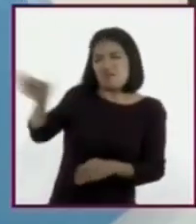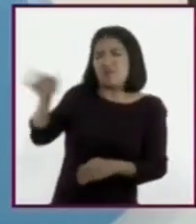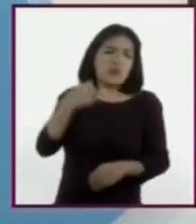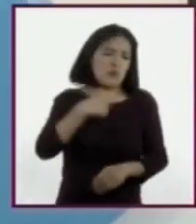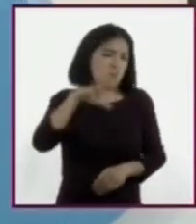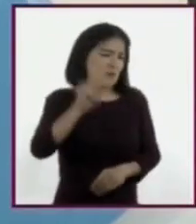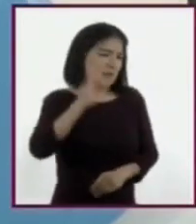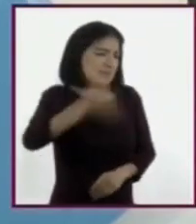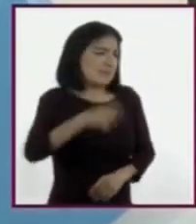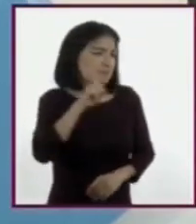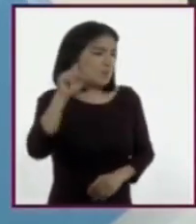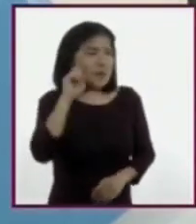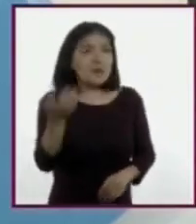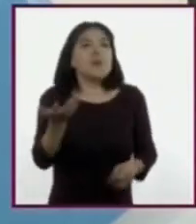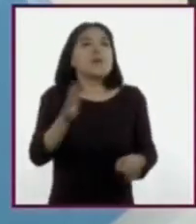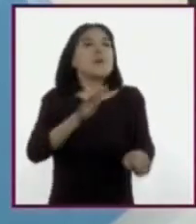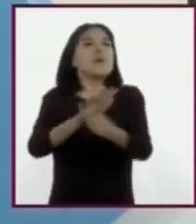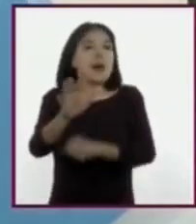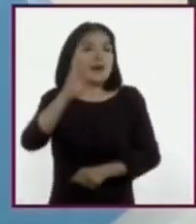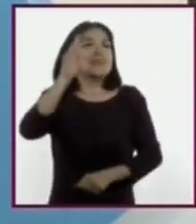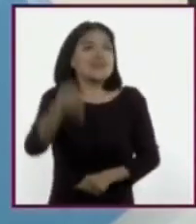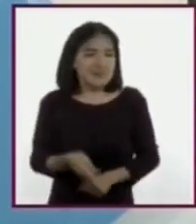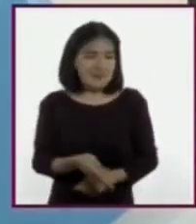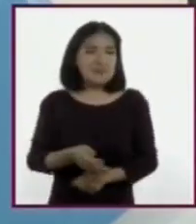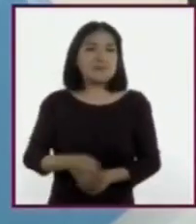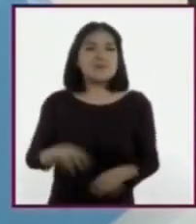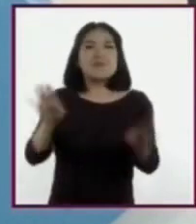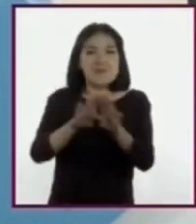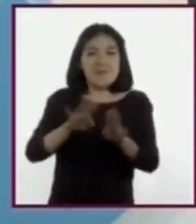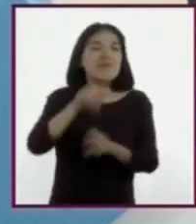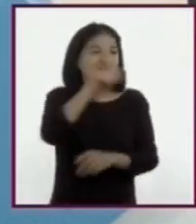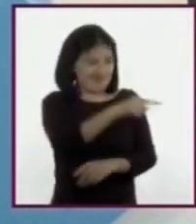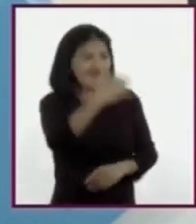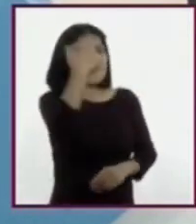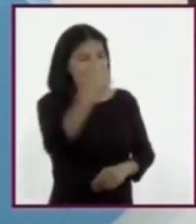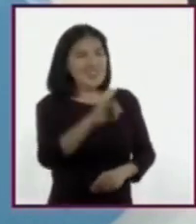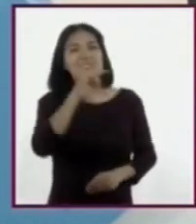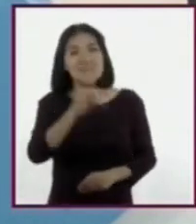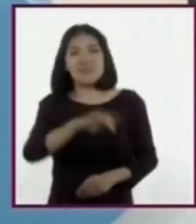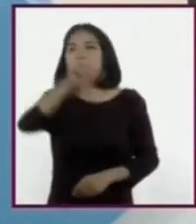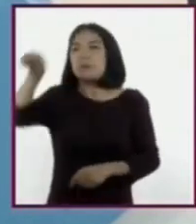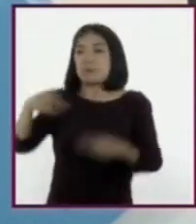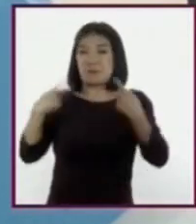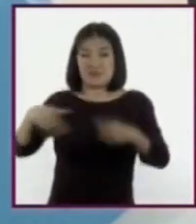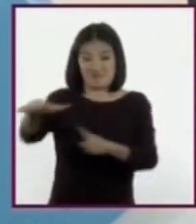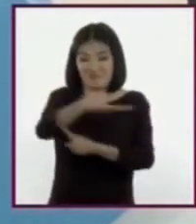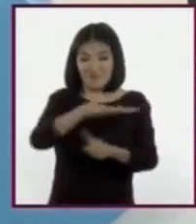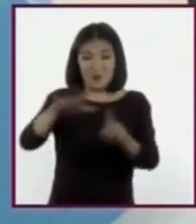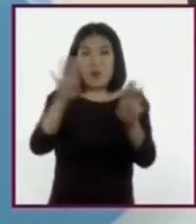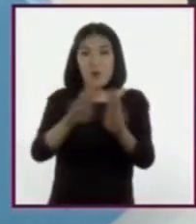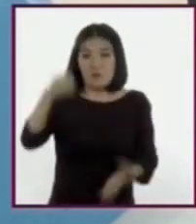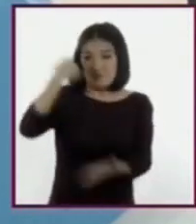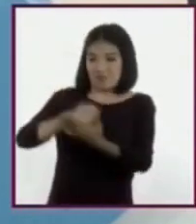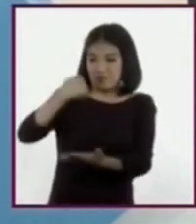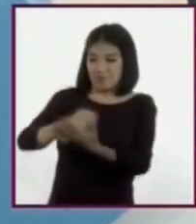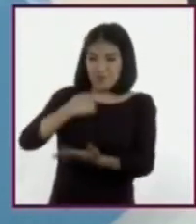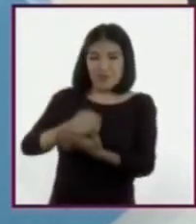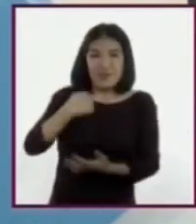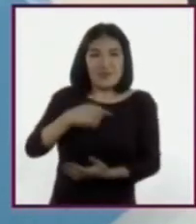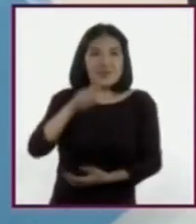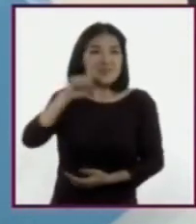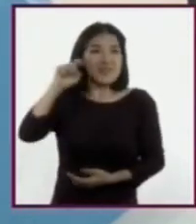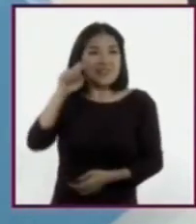Retomando lo que mencionas, la presión social puede incitar el inicio de la vida sexual a los 12 o 13 años,